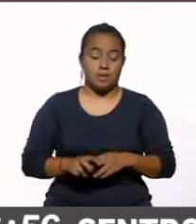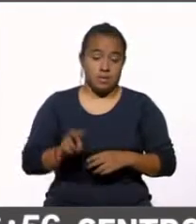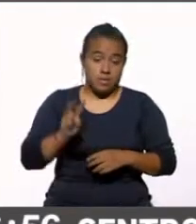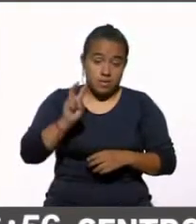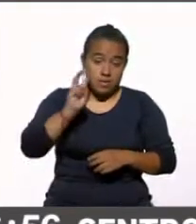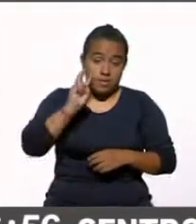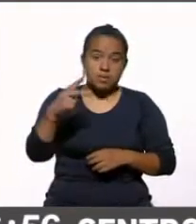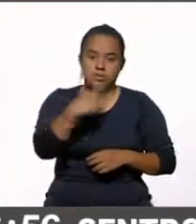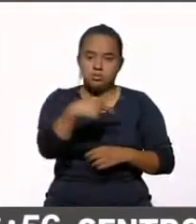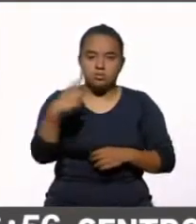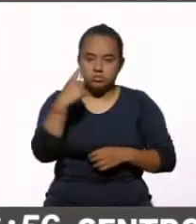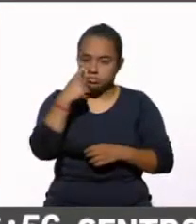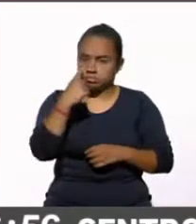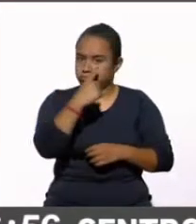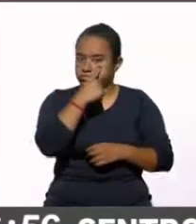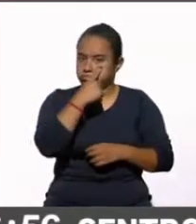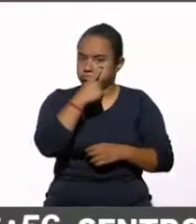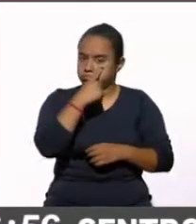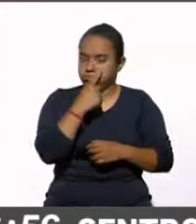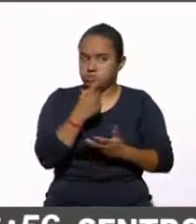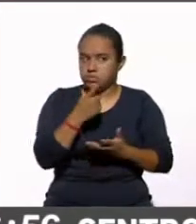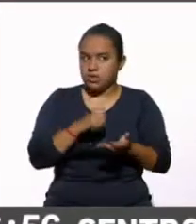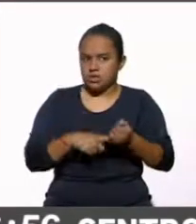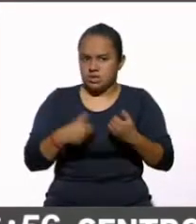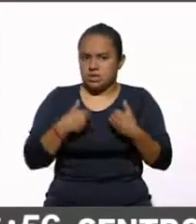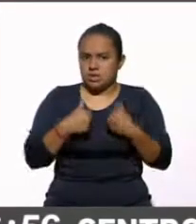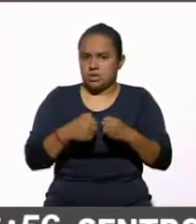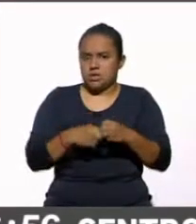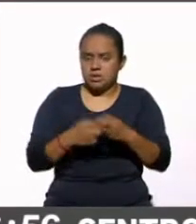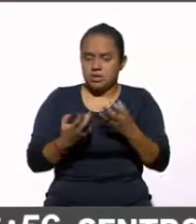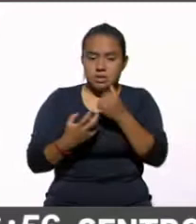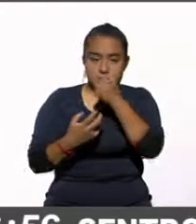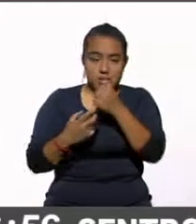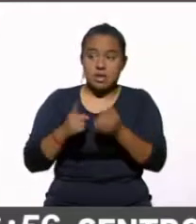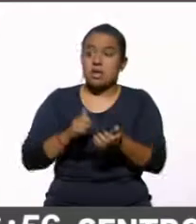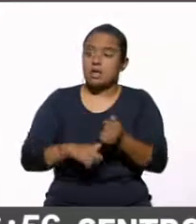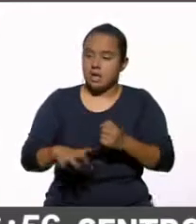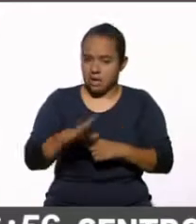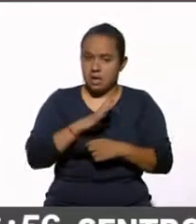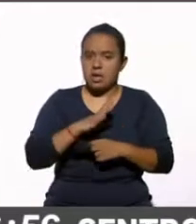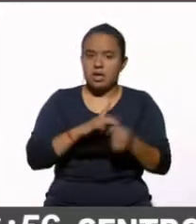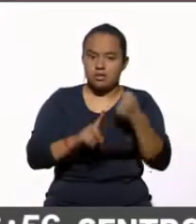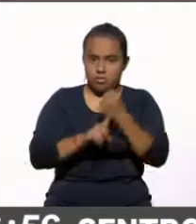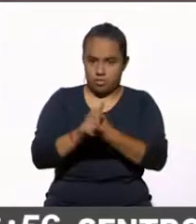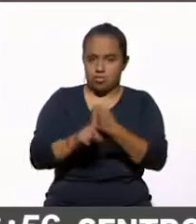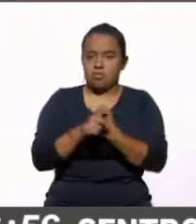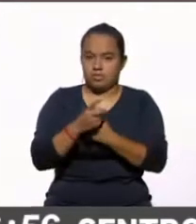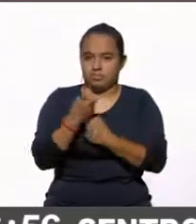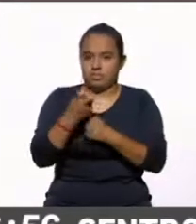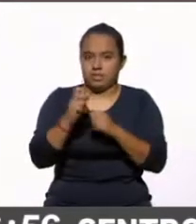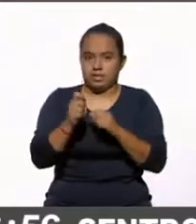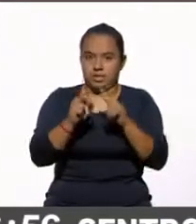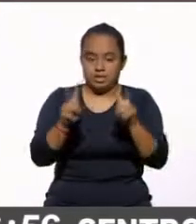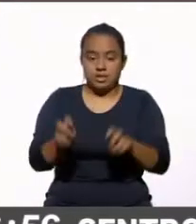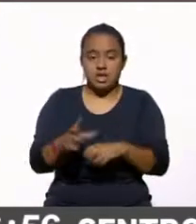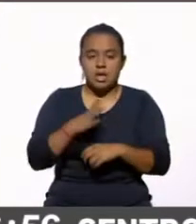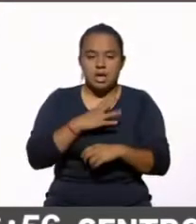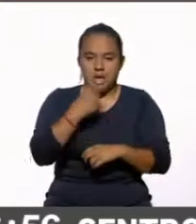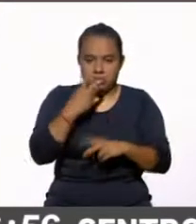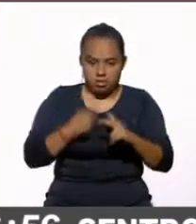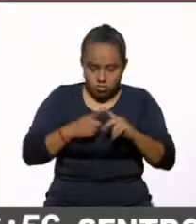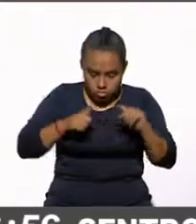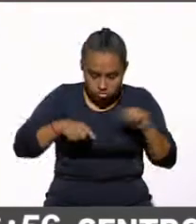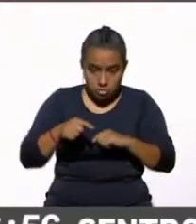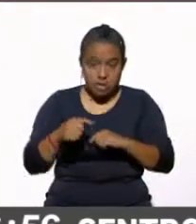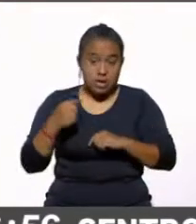hay una percepción, me parece más o menos clara de que hemos tenido problemas en este tema. Tenemos dos mediciones, enero